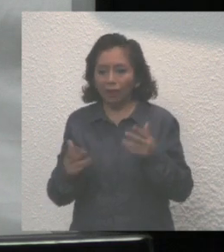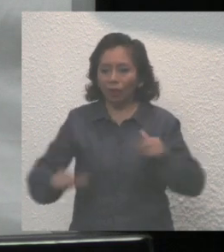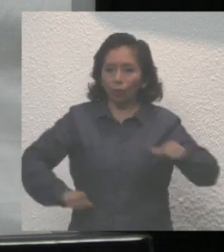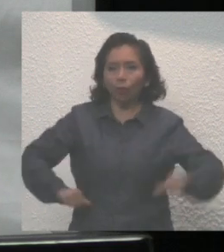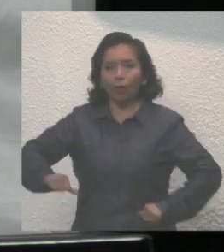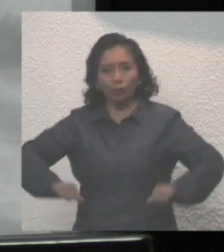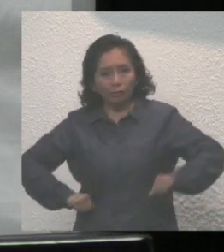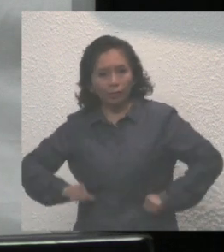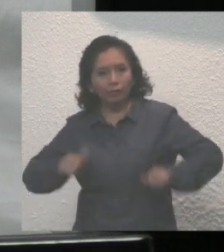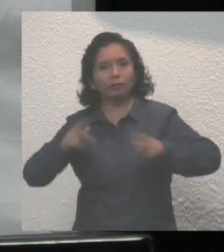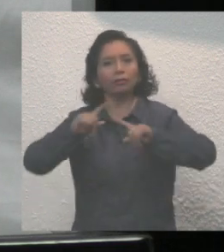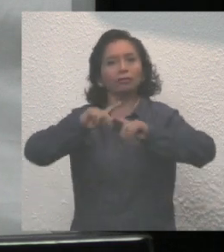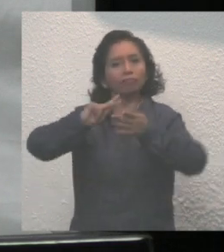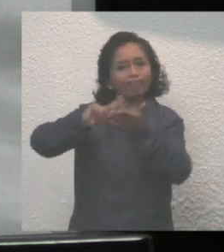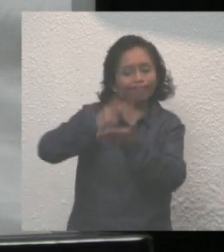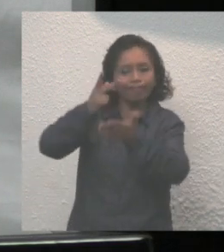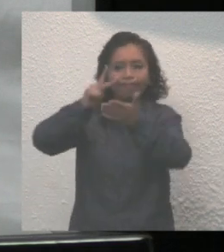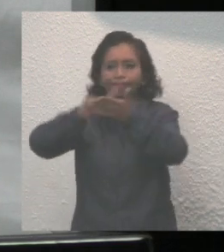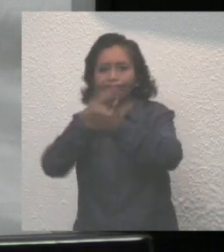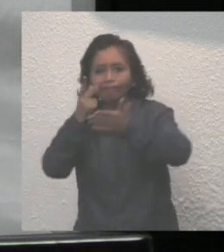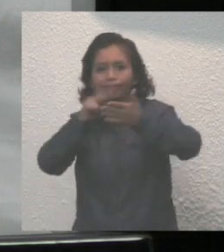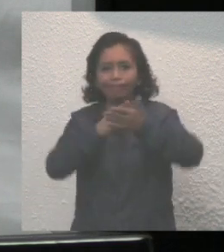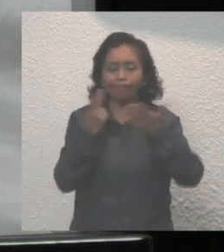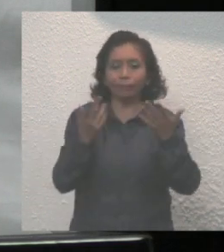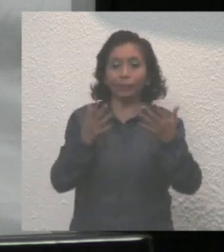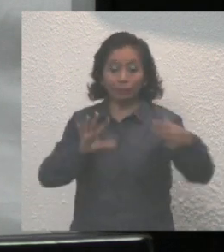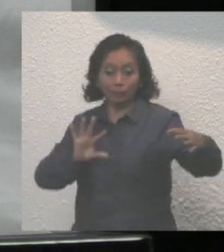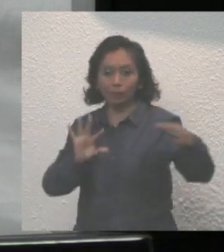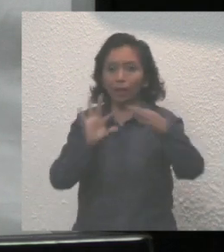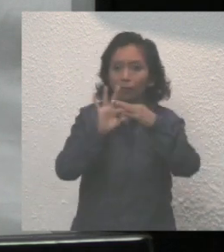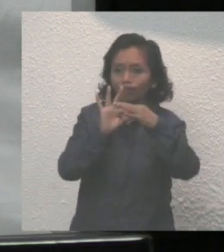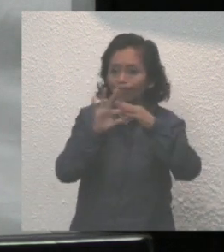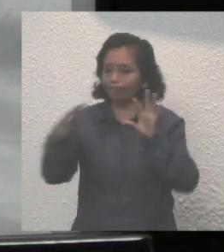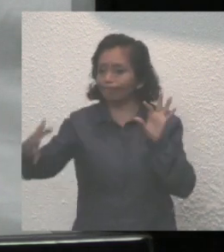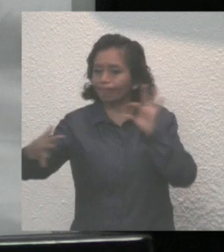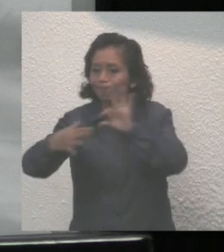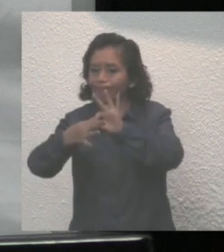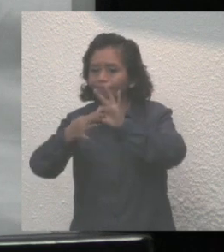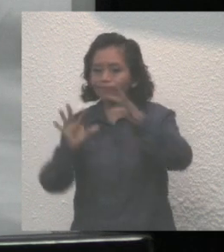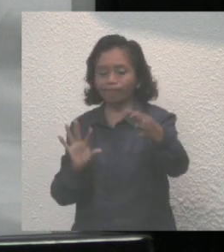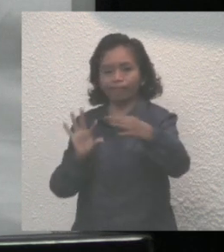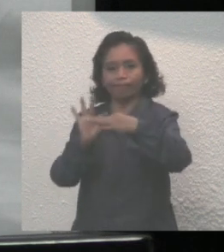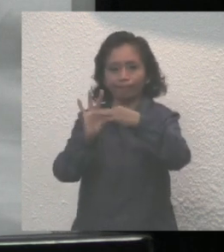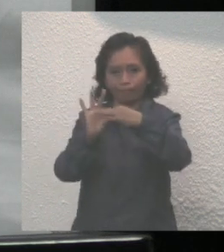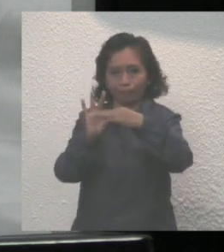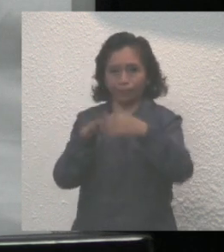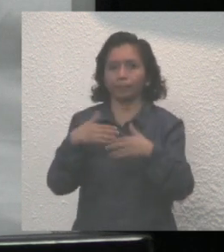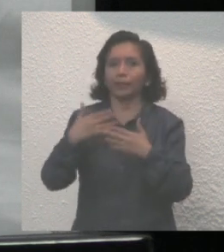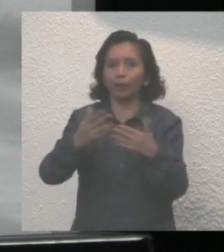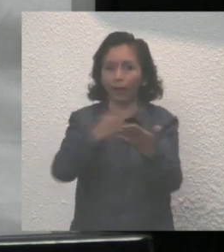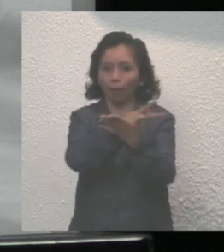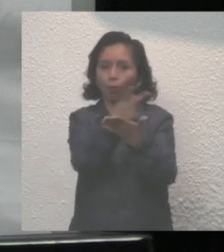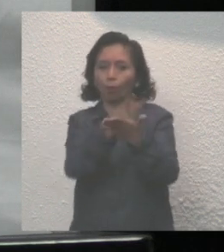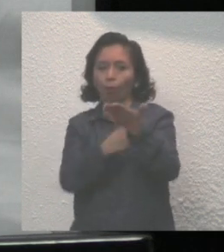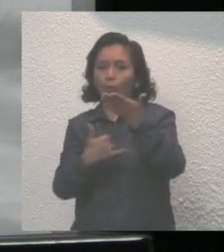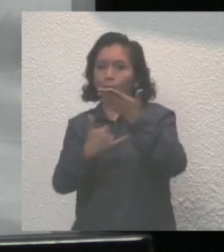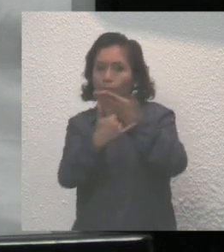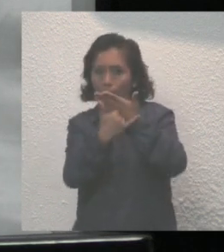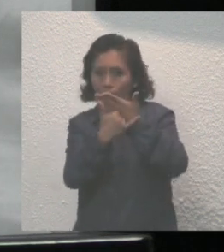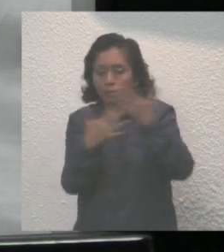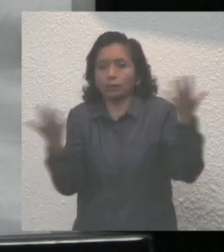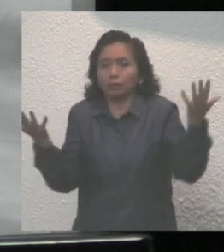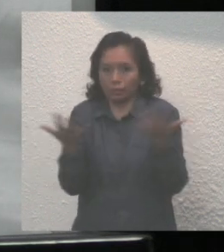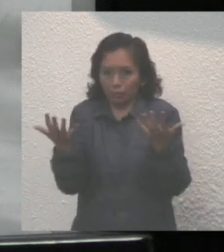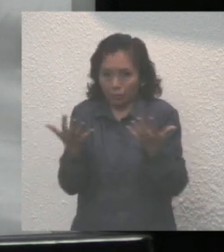económica donde lo importante es crear alianzas estratégicas para consolidar los buenos planes y programas que se han